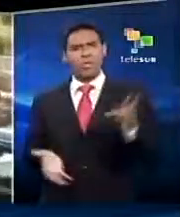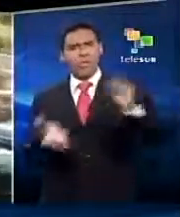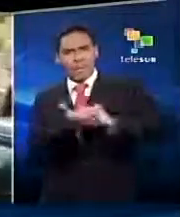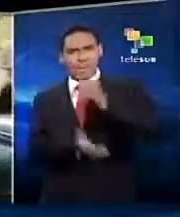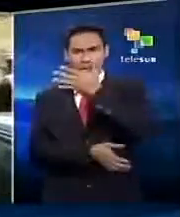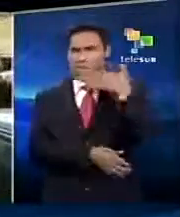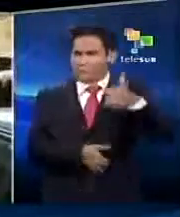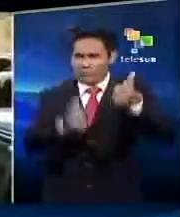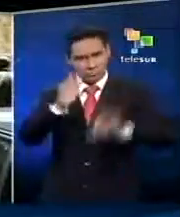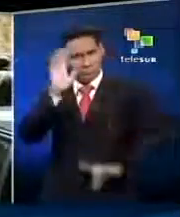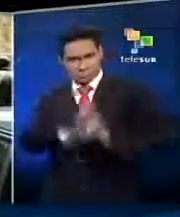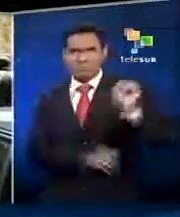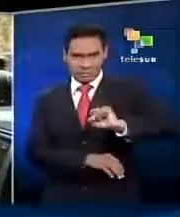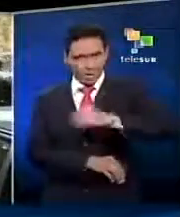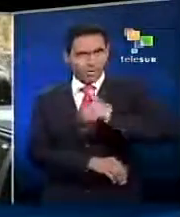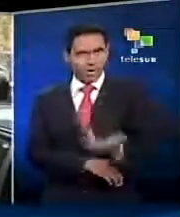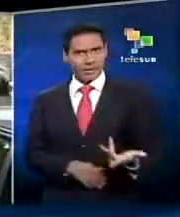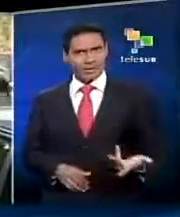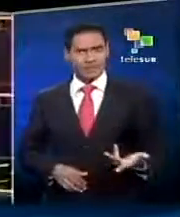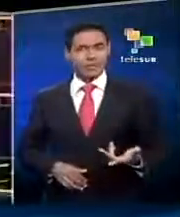mejoren lo más pronto posible. ver el video.